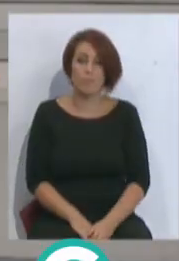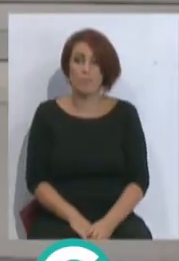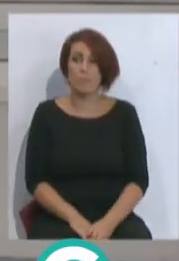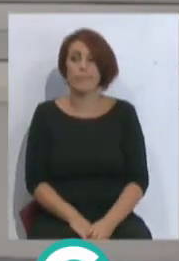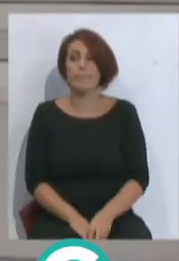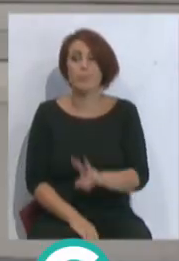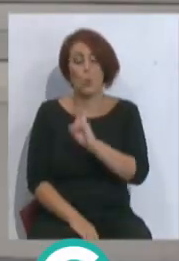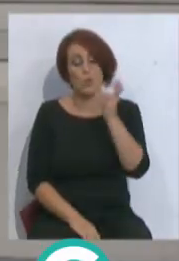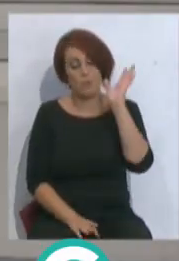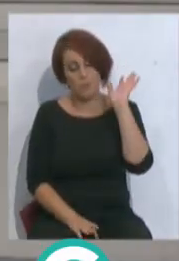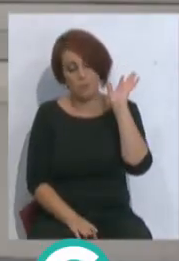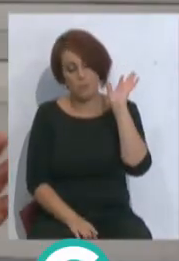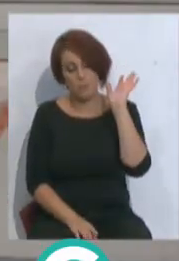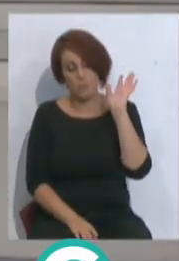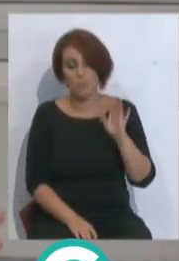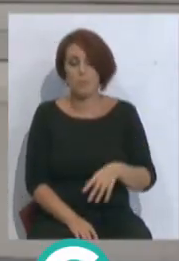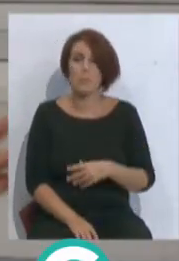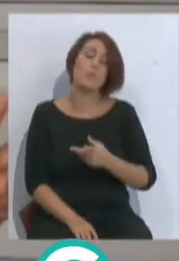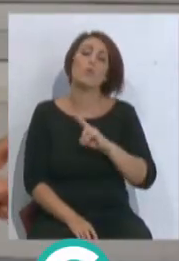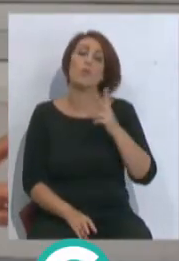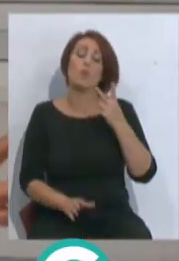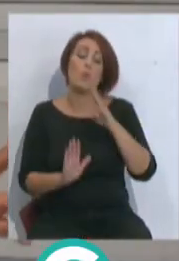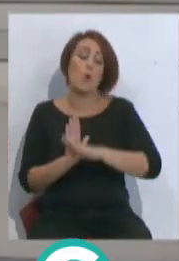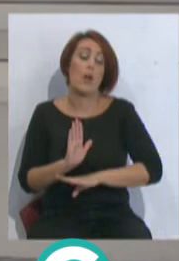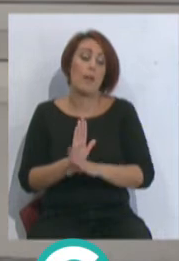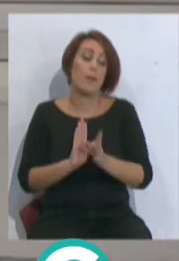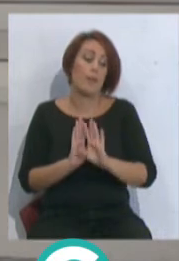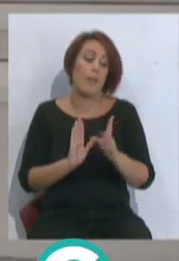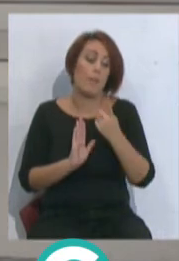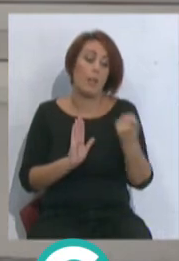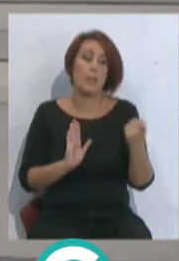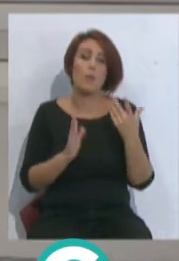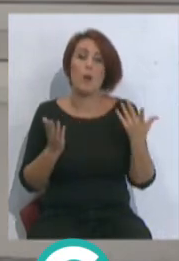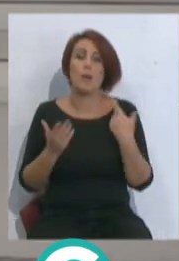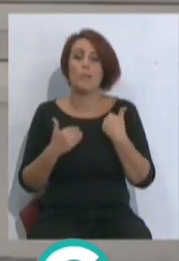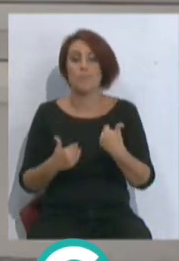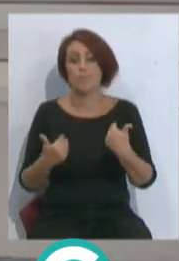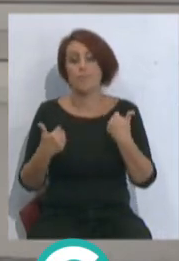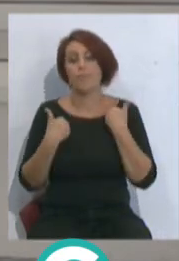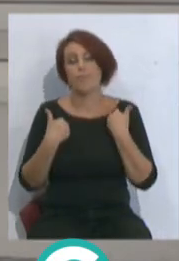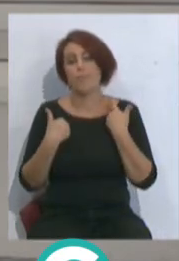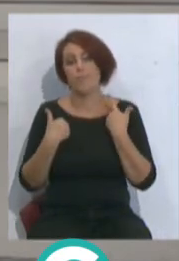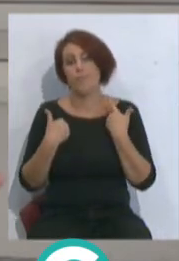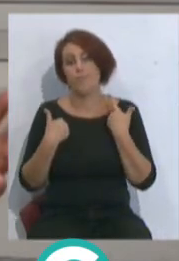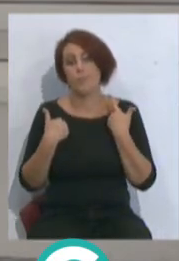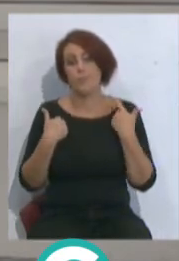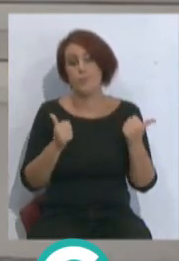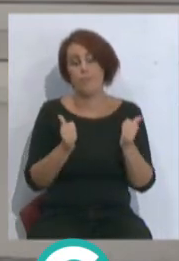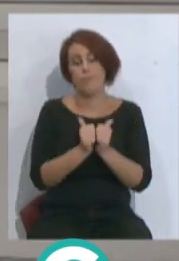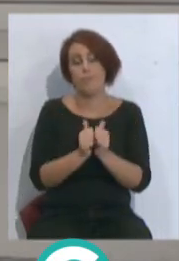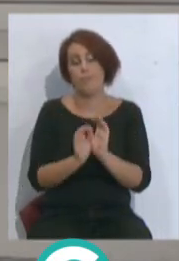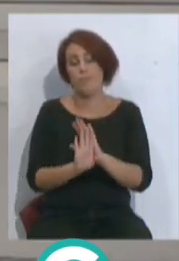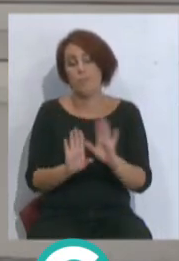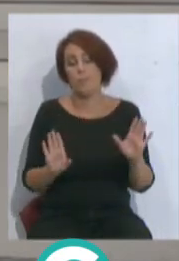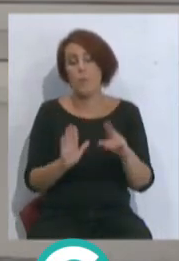esa es otra. Ese ya le merece dos programas, no uno. Y es de los representantes. O sea, pero bueno,